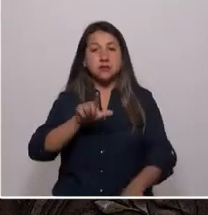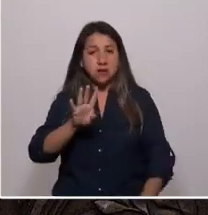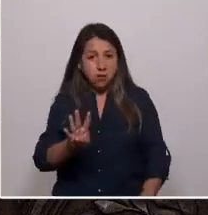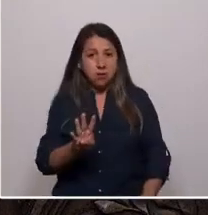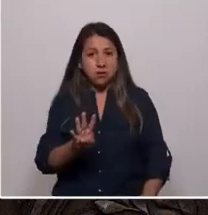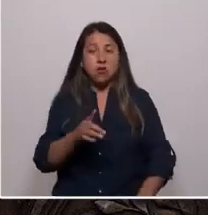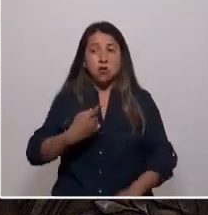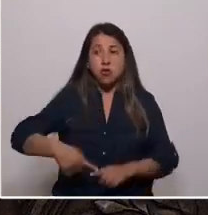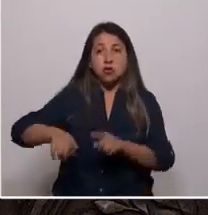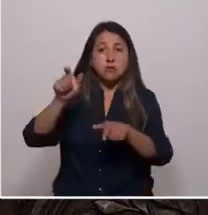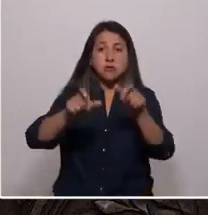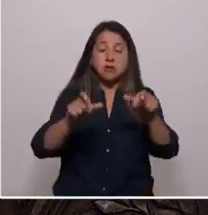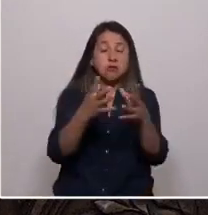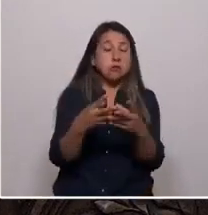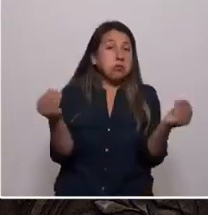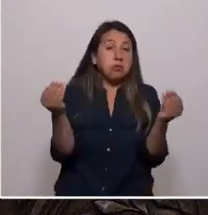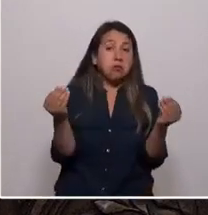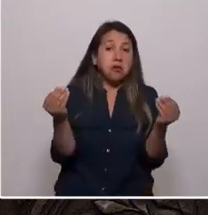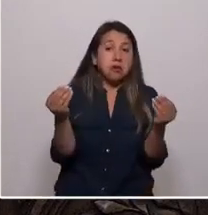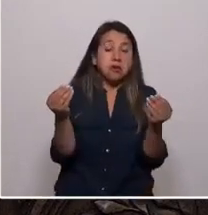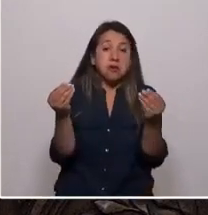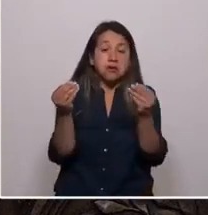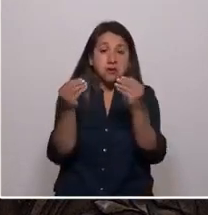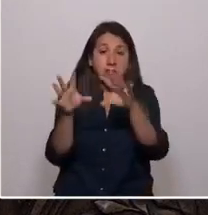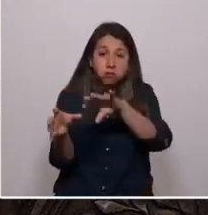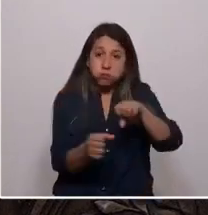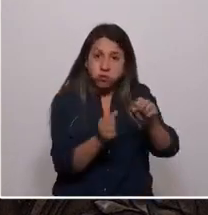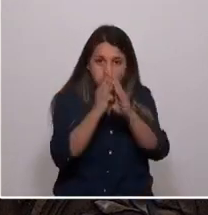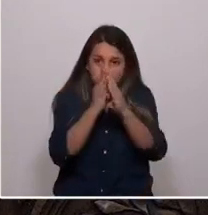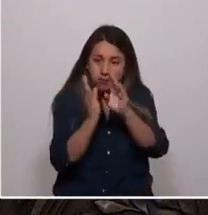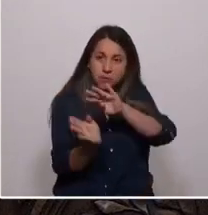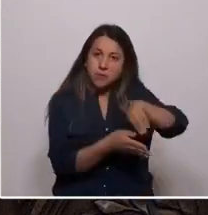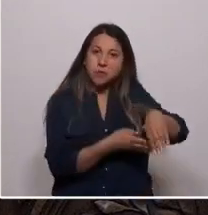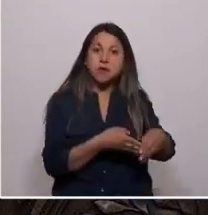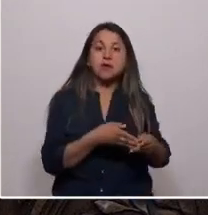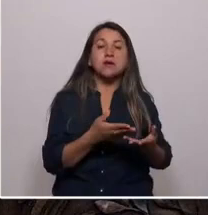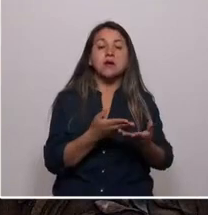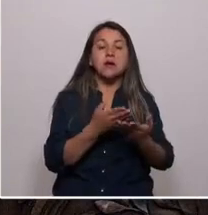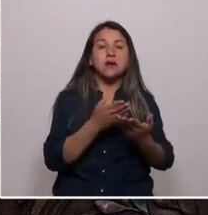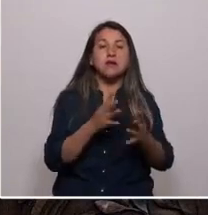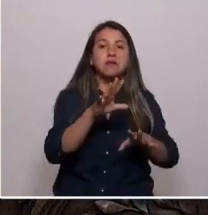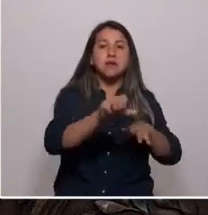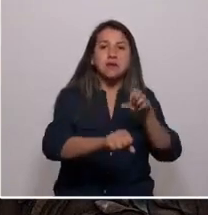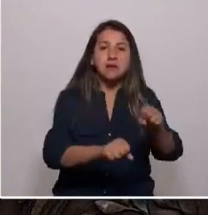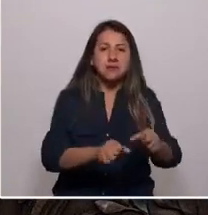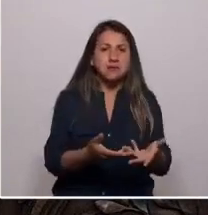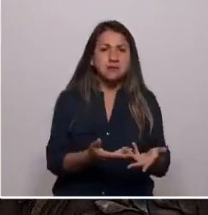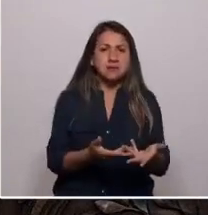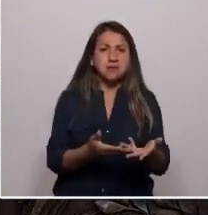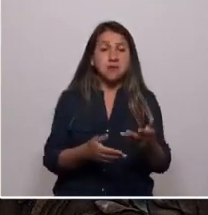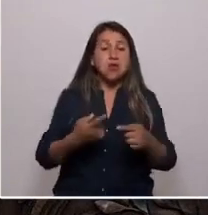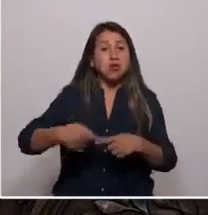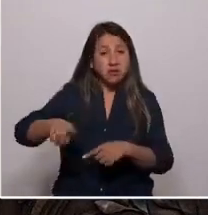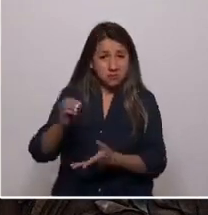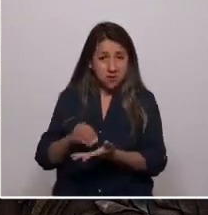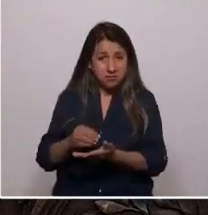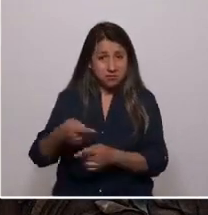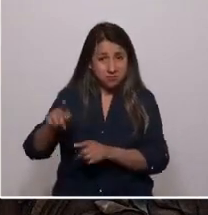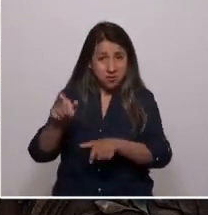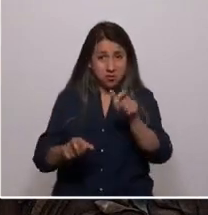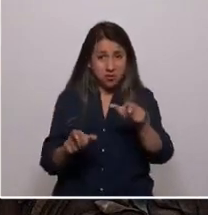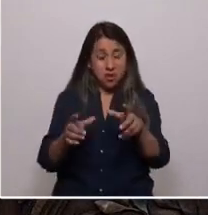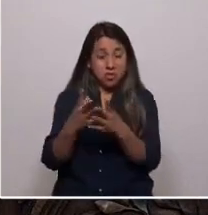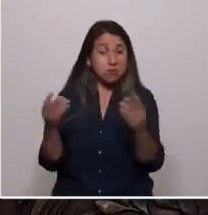muchas otras personas que aún permanecen secuestradas por las Fuerzas Armadas y no permitiremos la ausencia de ninguna persona más en manos del Estado y sus